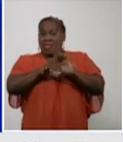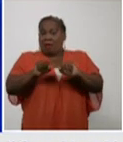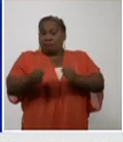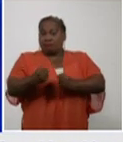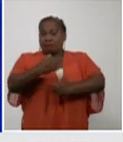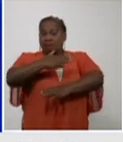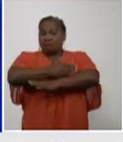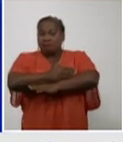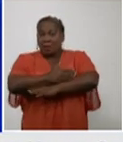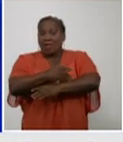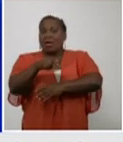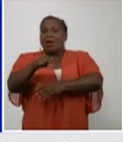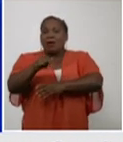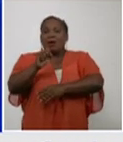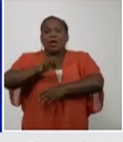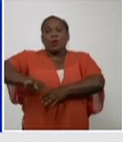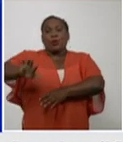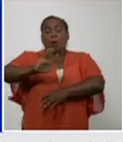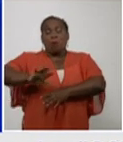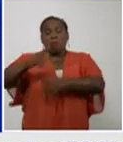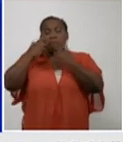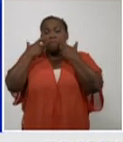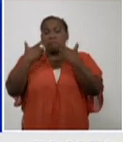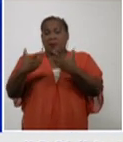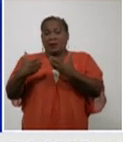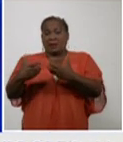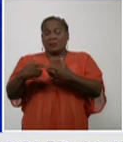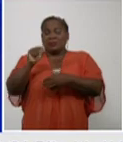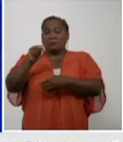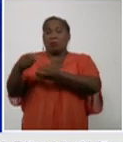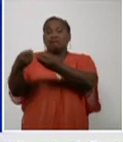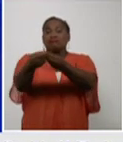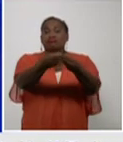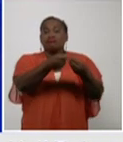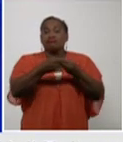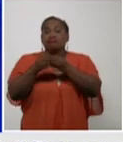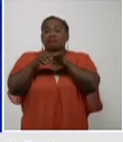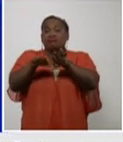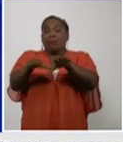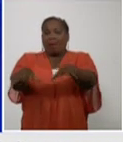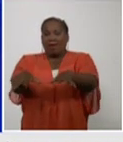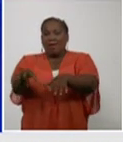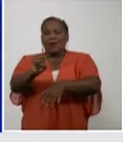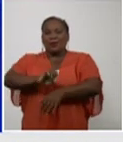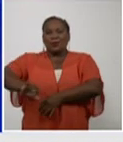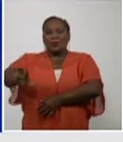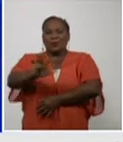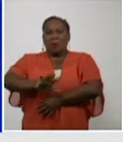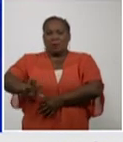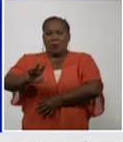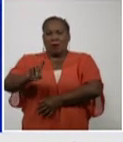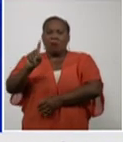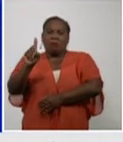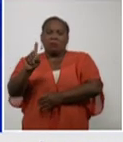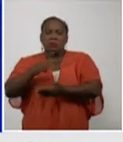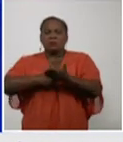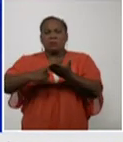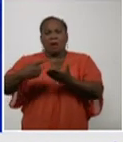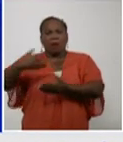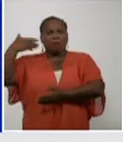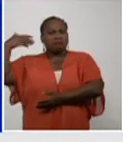naciones europeas, ante la nueva ola de contagios que vivió Europa hace algunas semanas atrás.